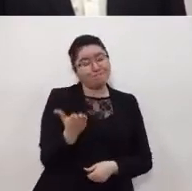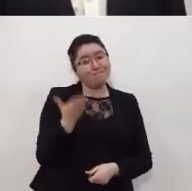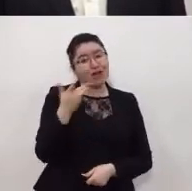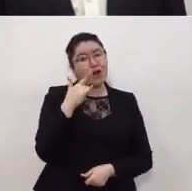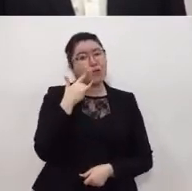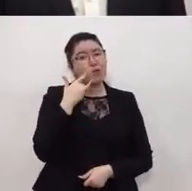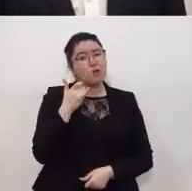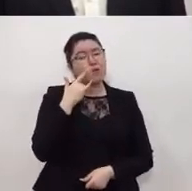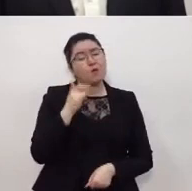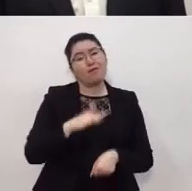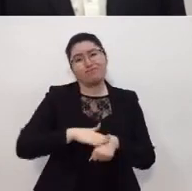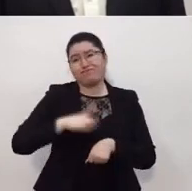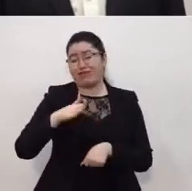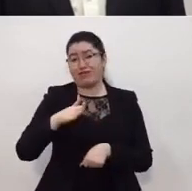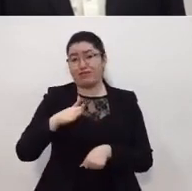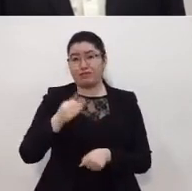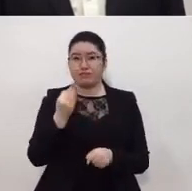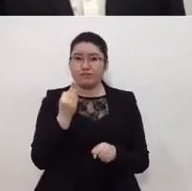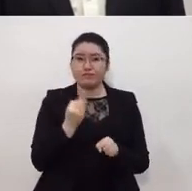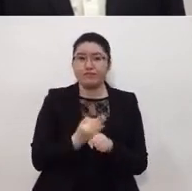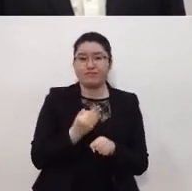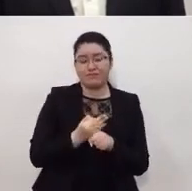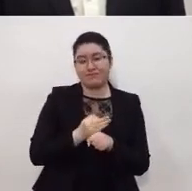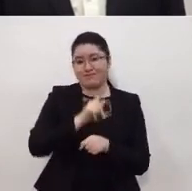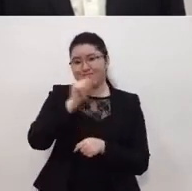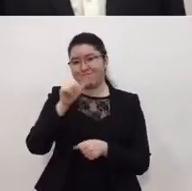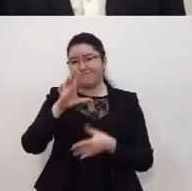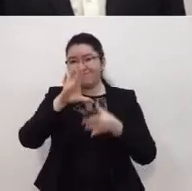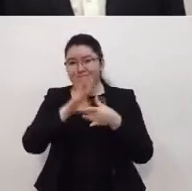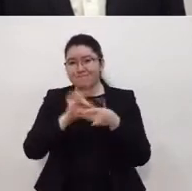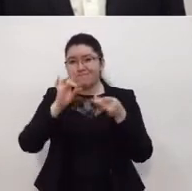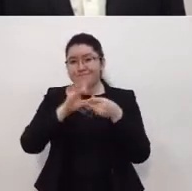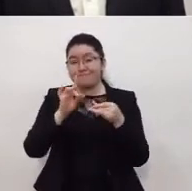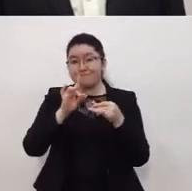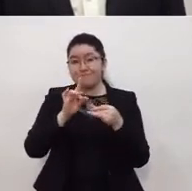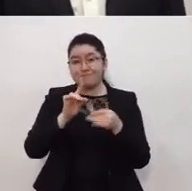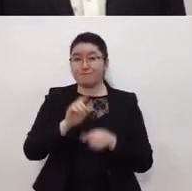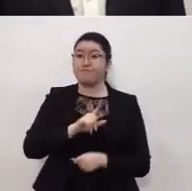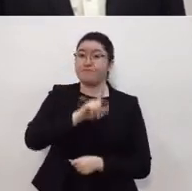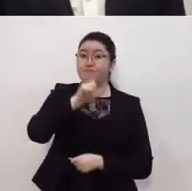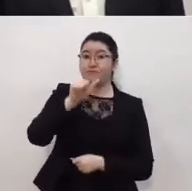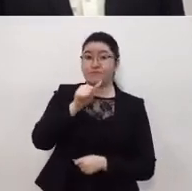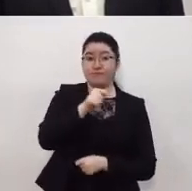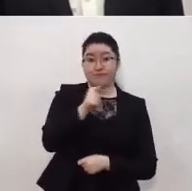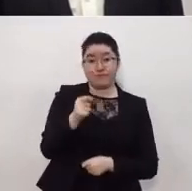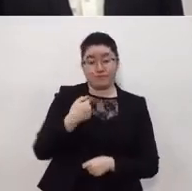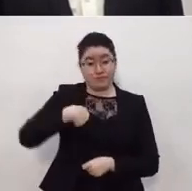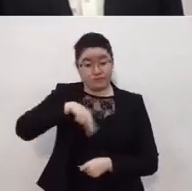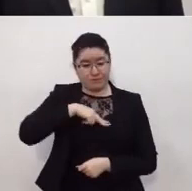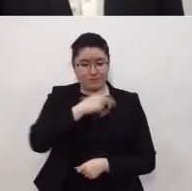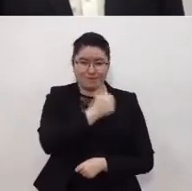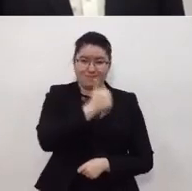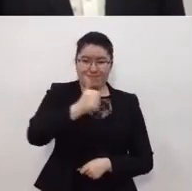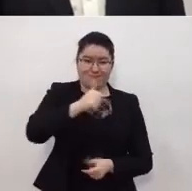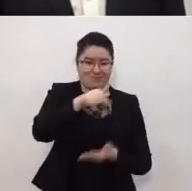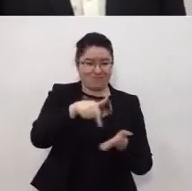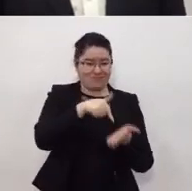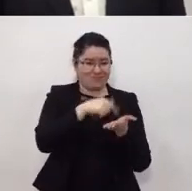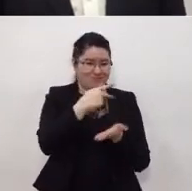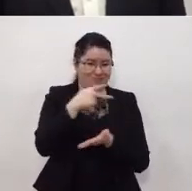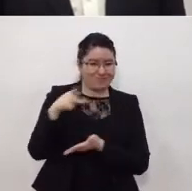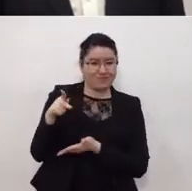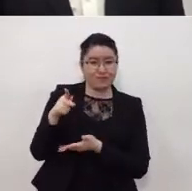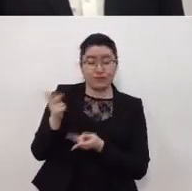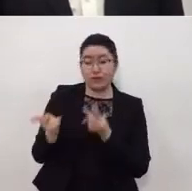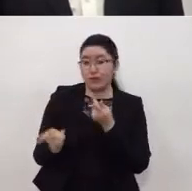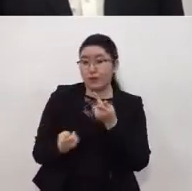estaremos dando información posterior y contestaremos ya cada uno de nosotros en su espacio